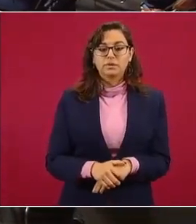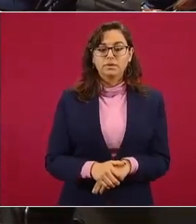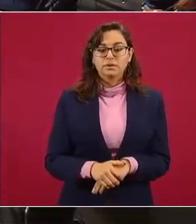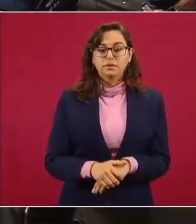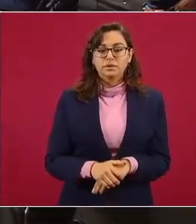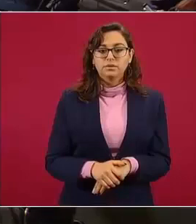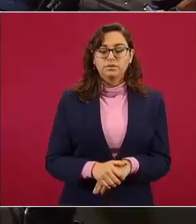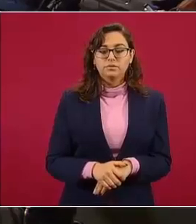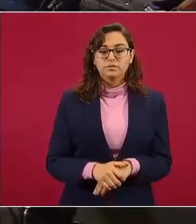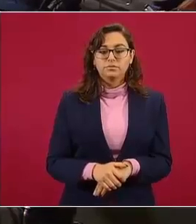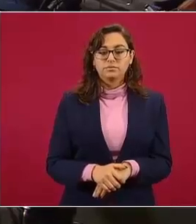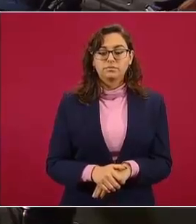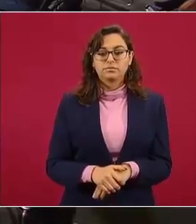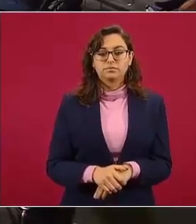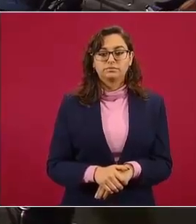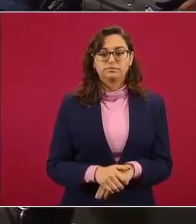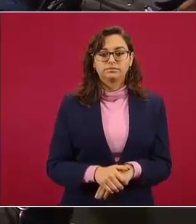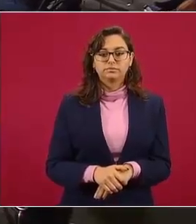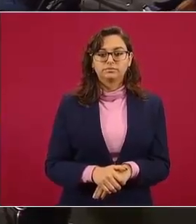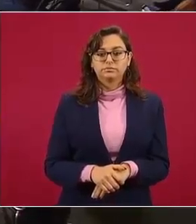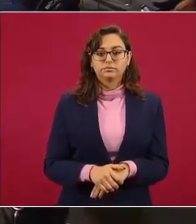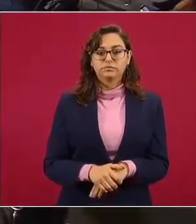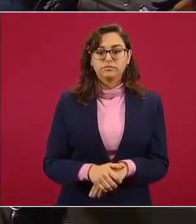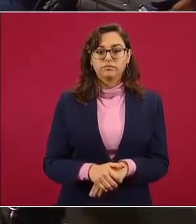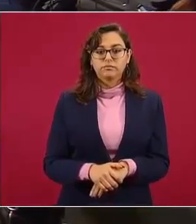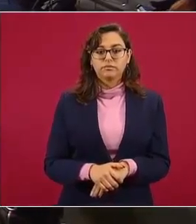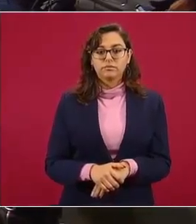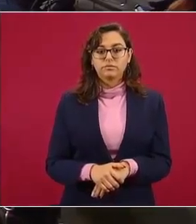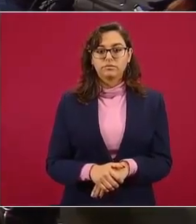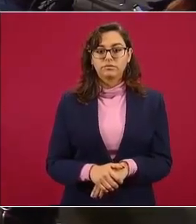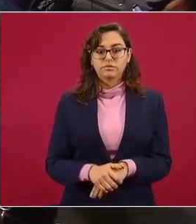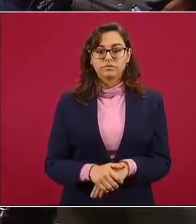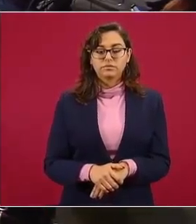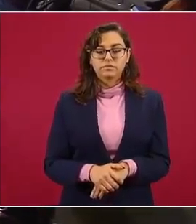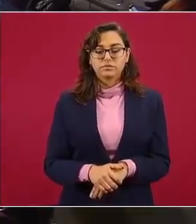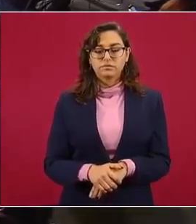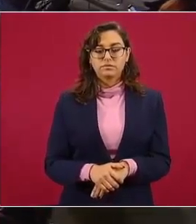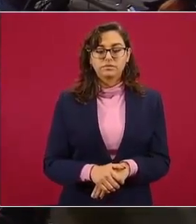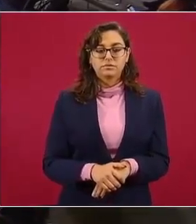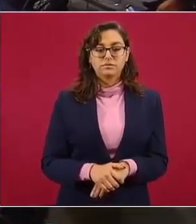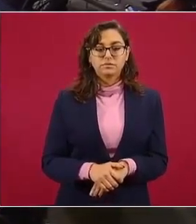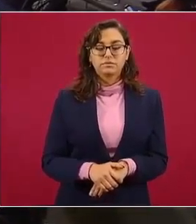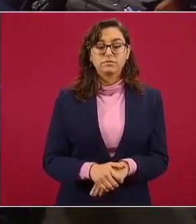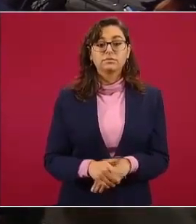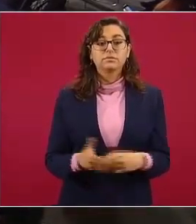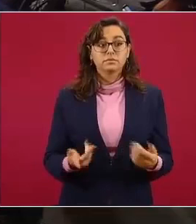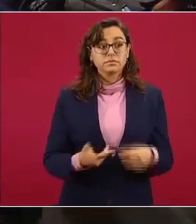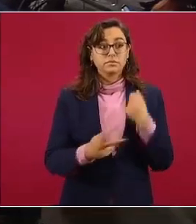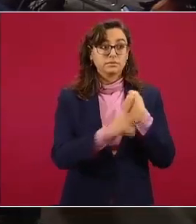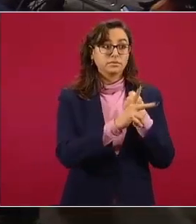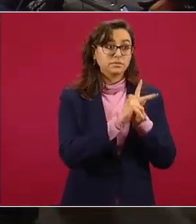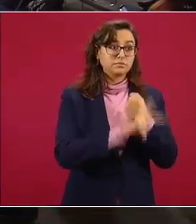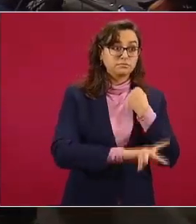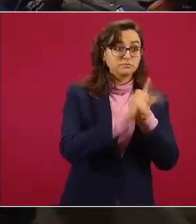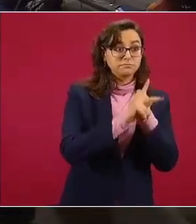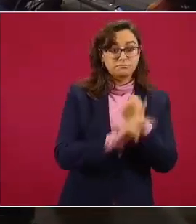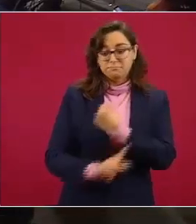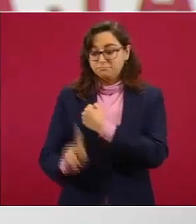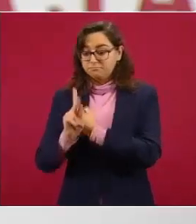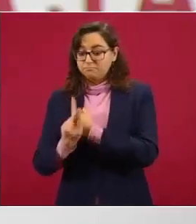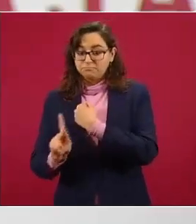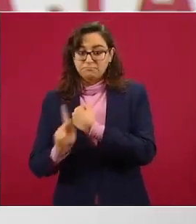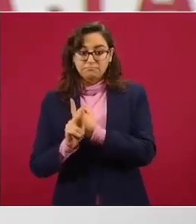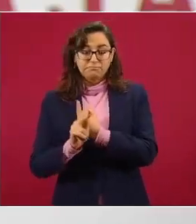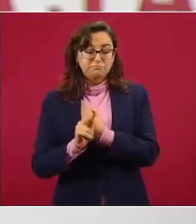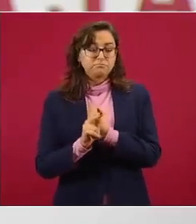actuación en el ámbito de acciones conjuntas de